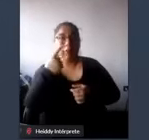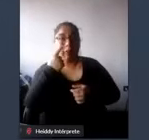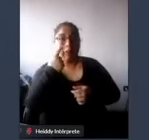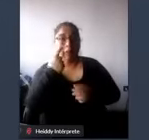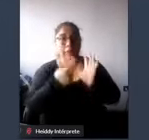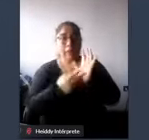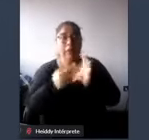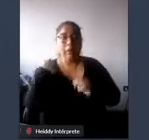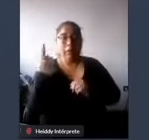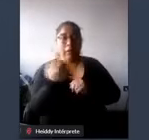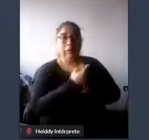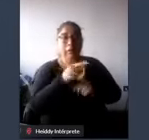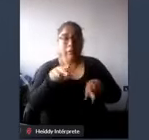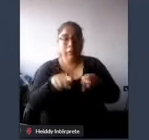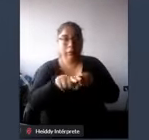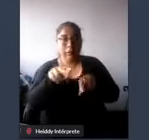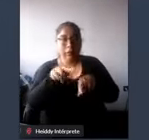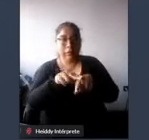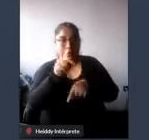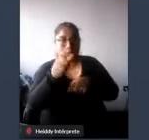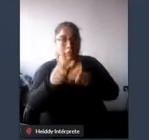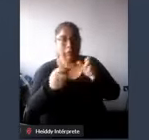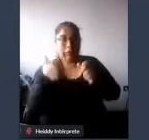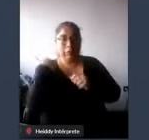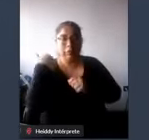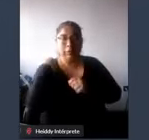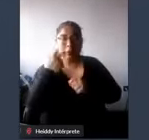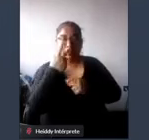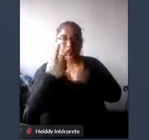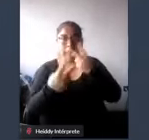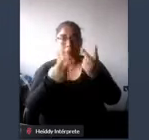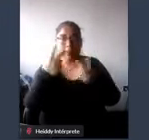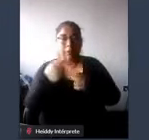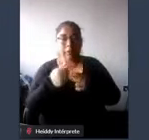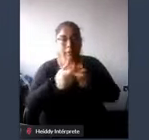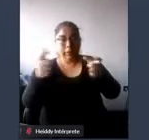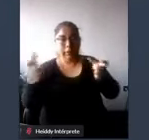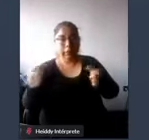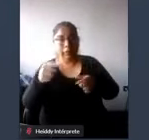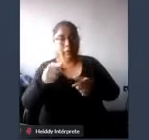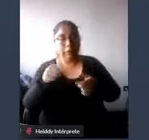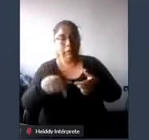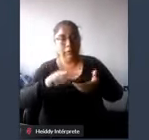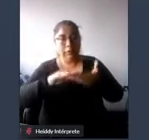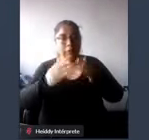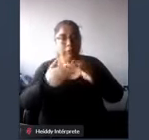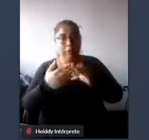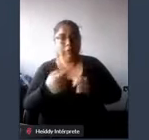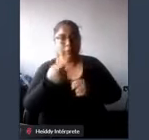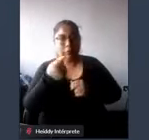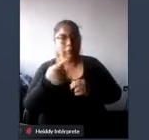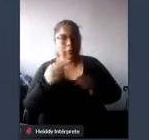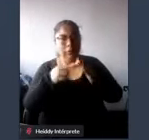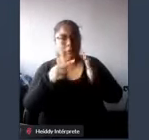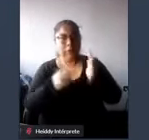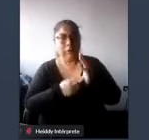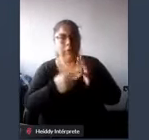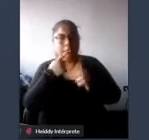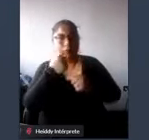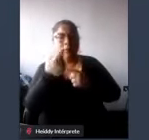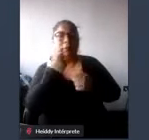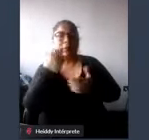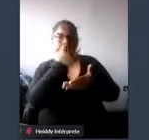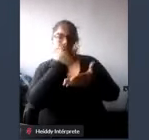estas anomalías que nosotros podemos ver a lo largo y ancho de nuestra ciudad son producto porque quienes diseñan y